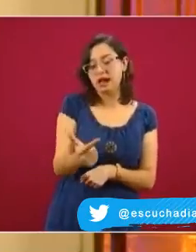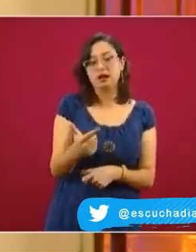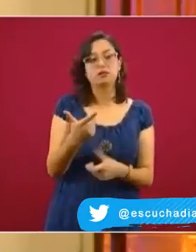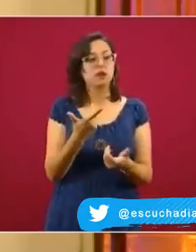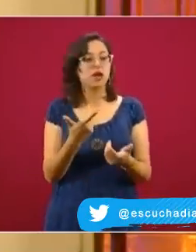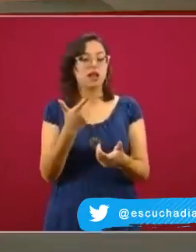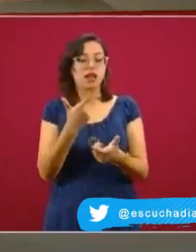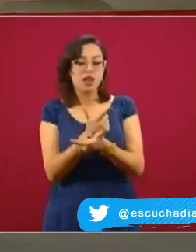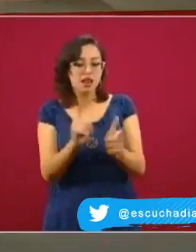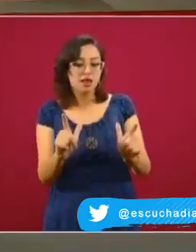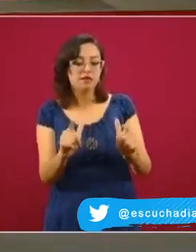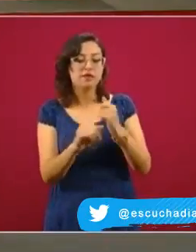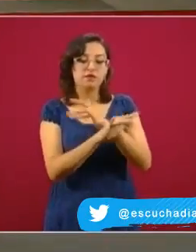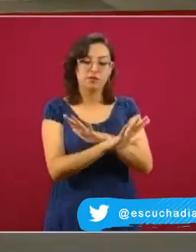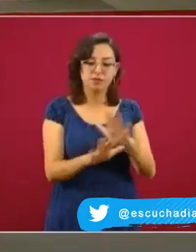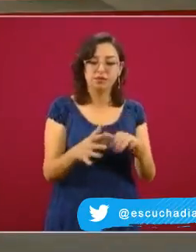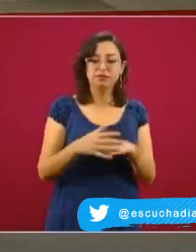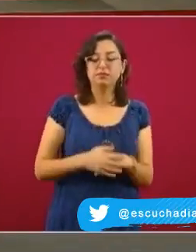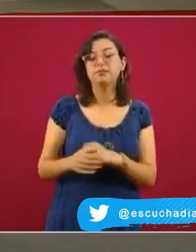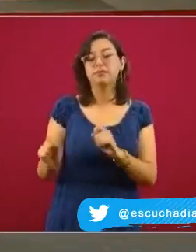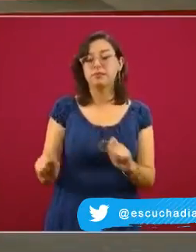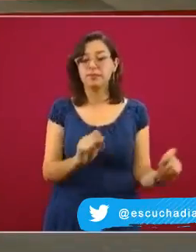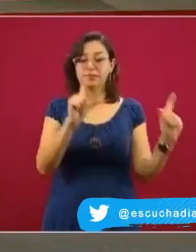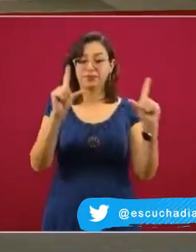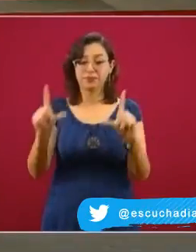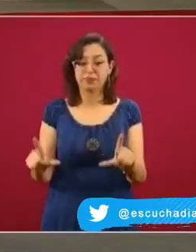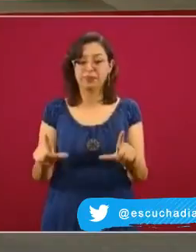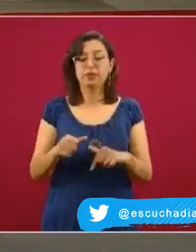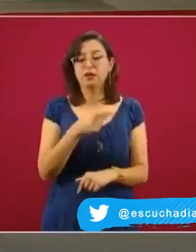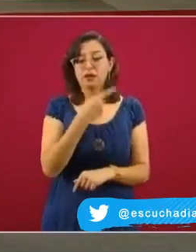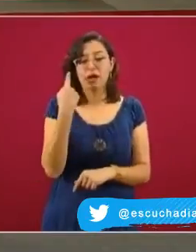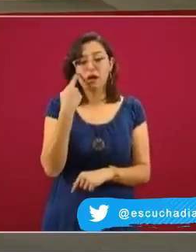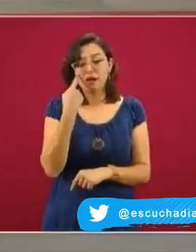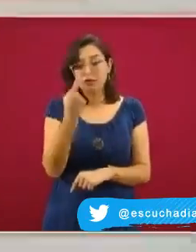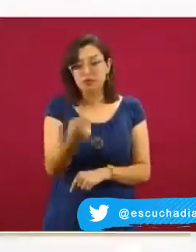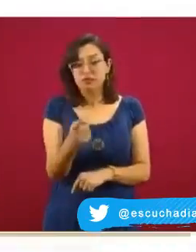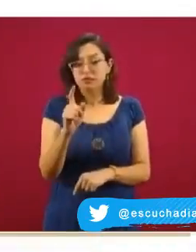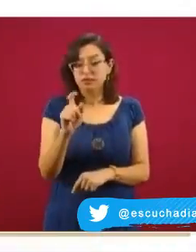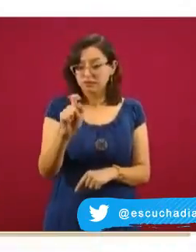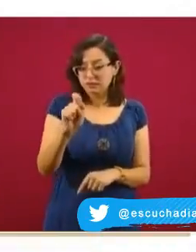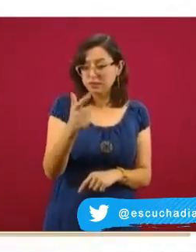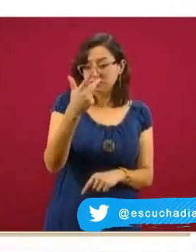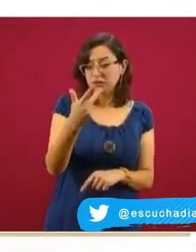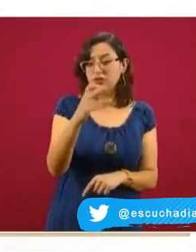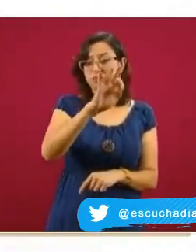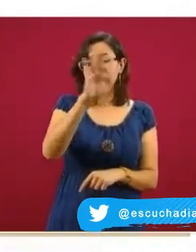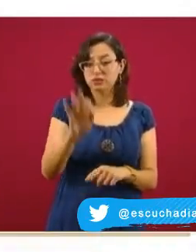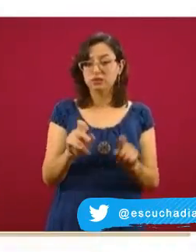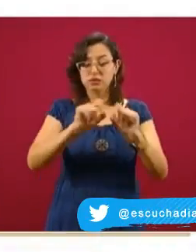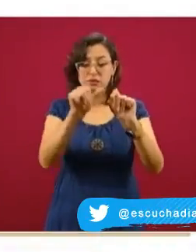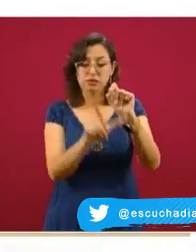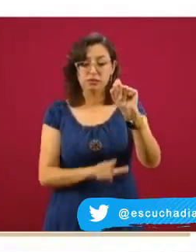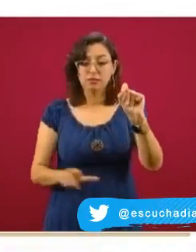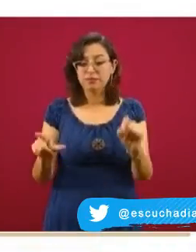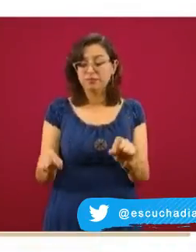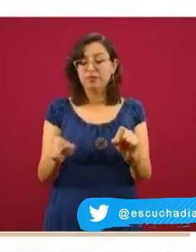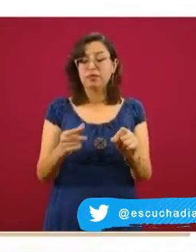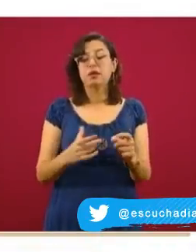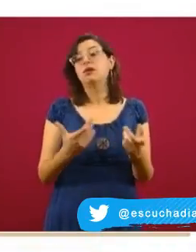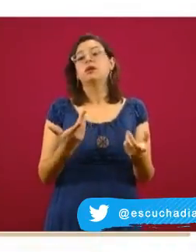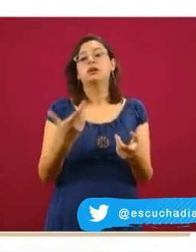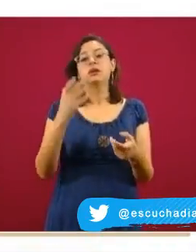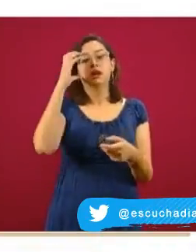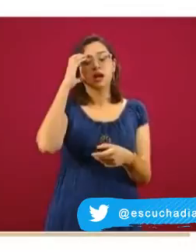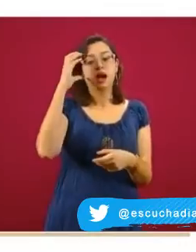datos. En la siguiente diapositiva vamos a ver la distribución de este 28 por ciento nacional, del que decíamos de camas de